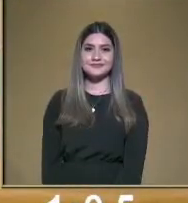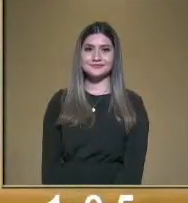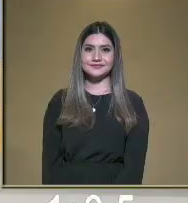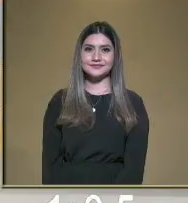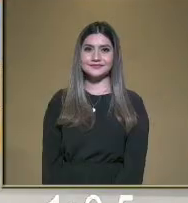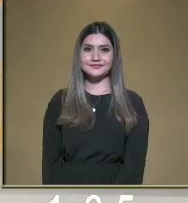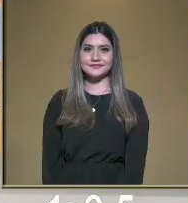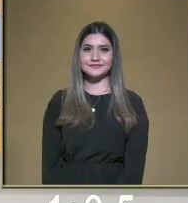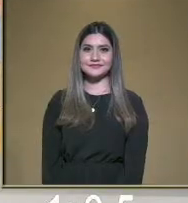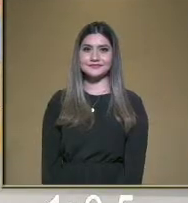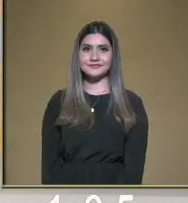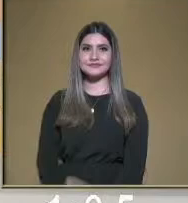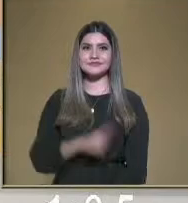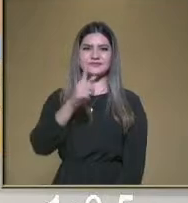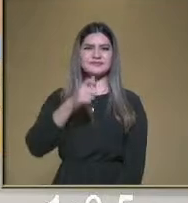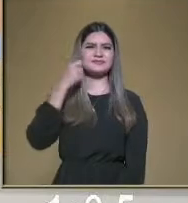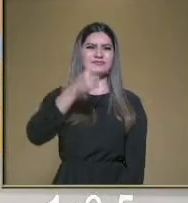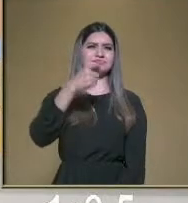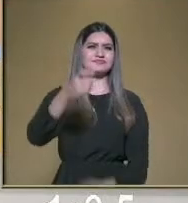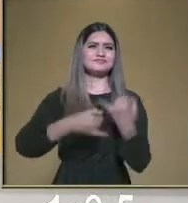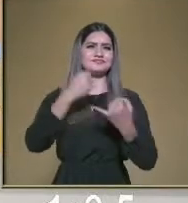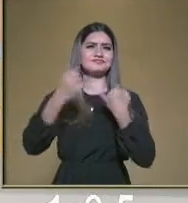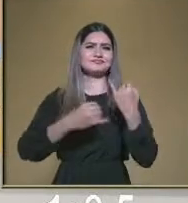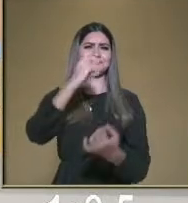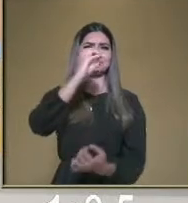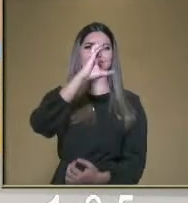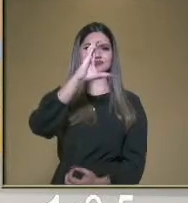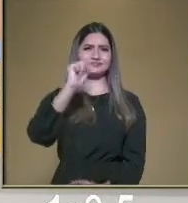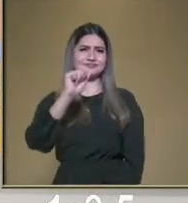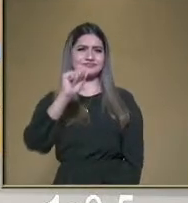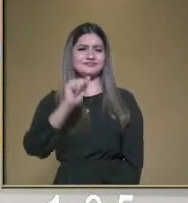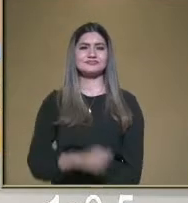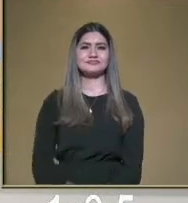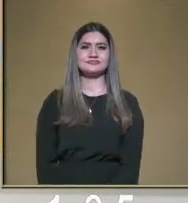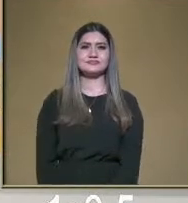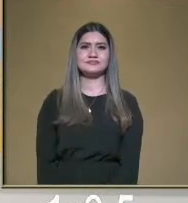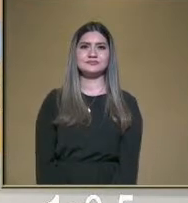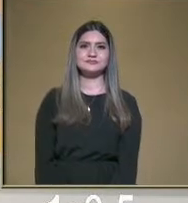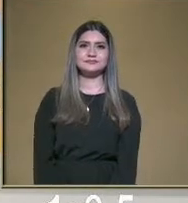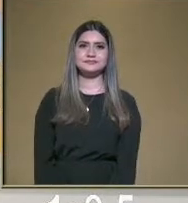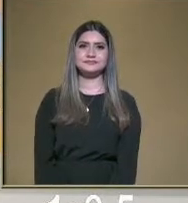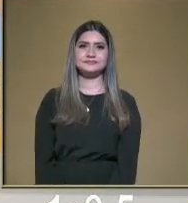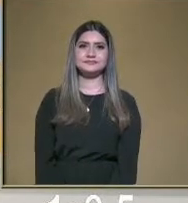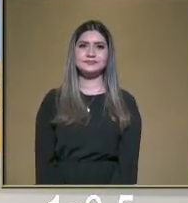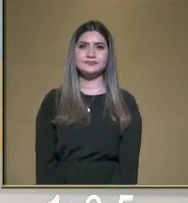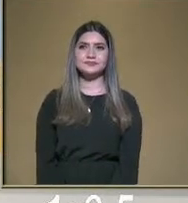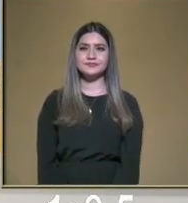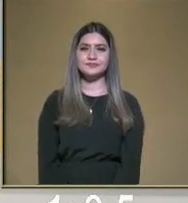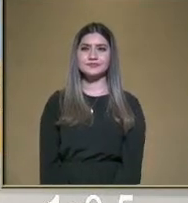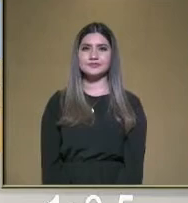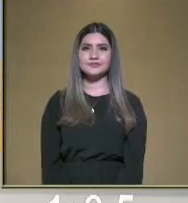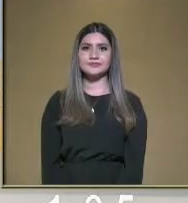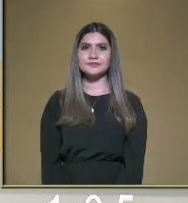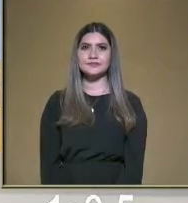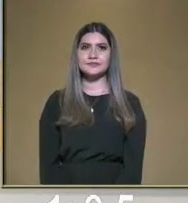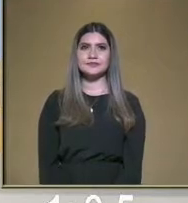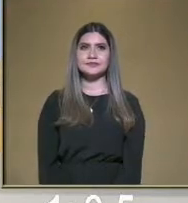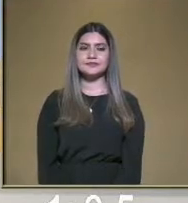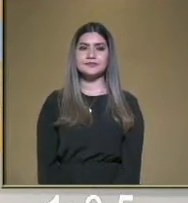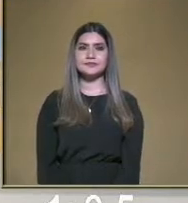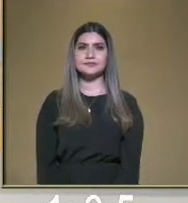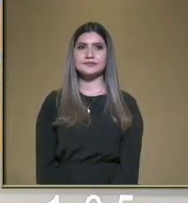Bueno, ¿en qué consiste la oca lingüística, maestra? ¿Cómo se puede jugar esto? Pues es una tabla